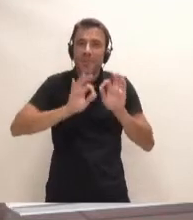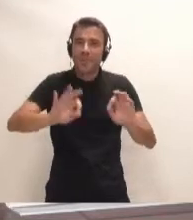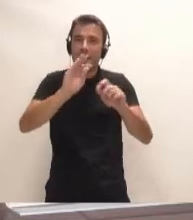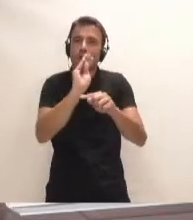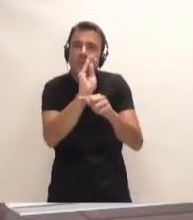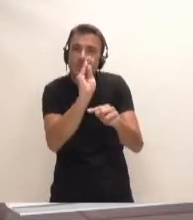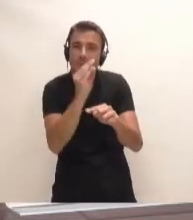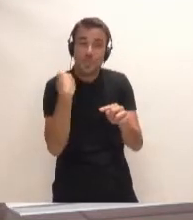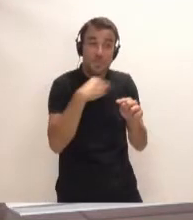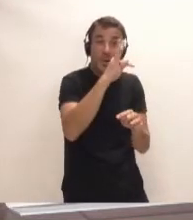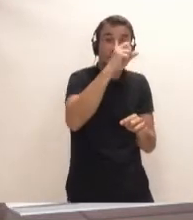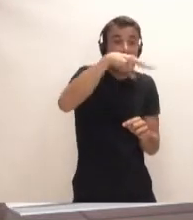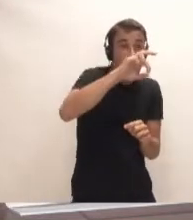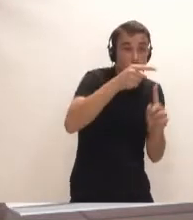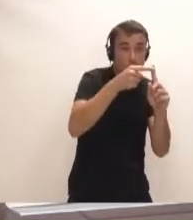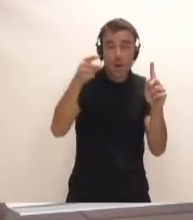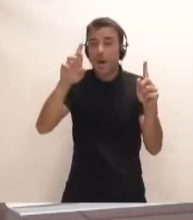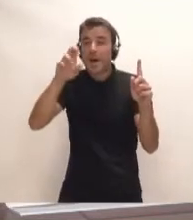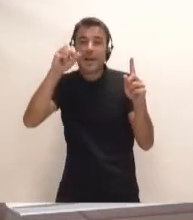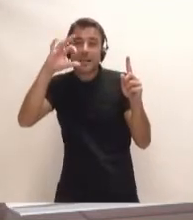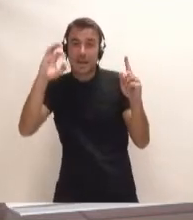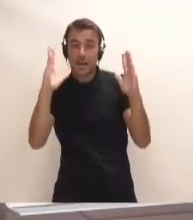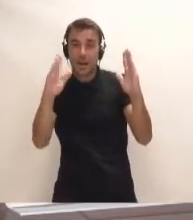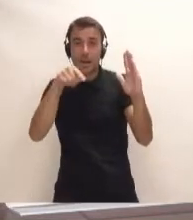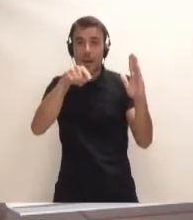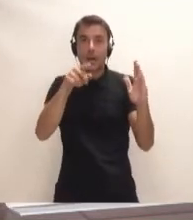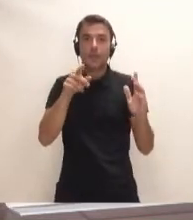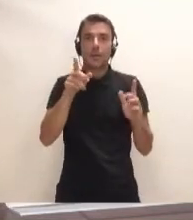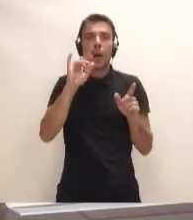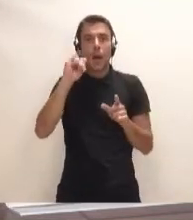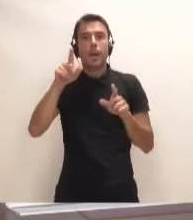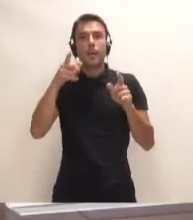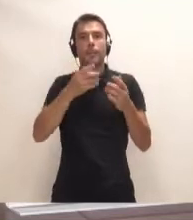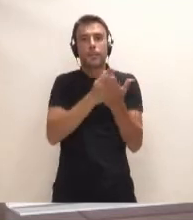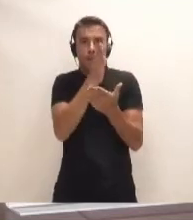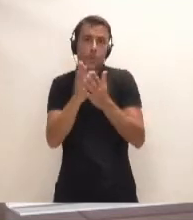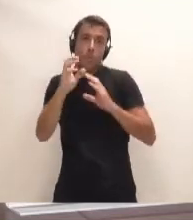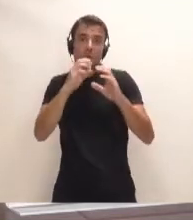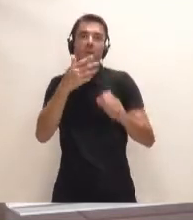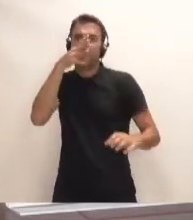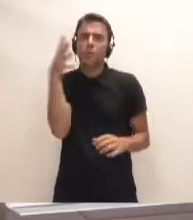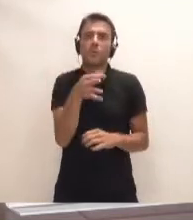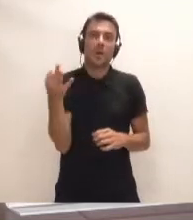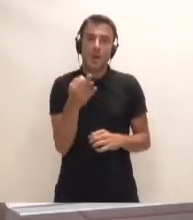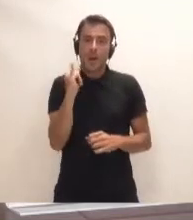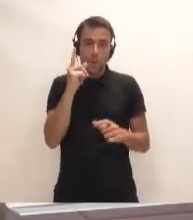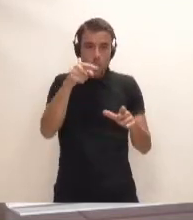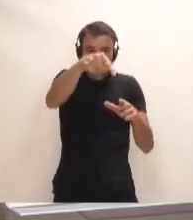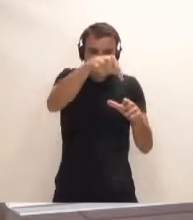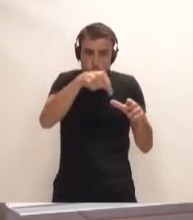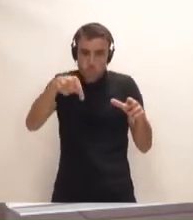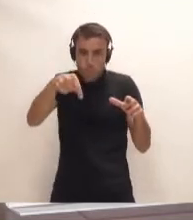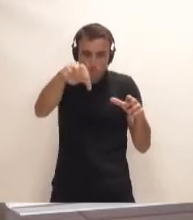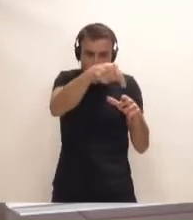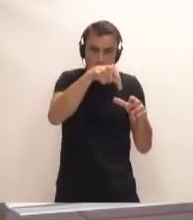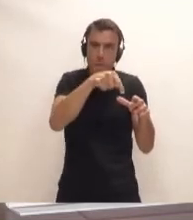entre Teno y Rasca, se ve, según denuncian diferentes medios, un recuadro que parece que